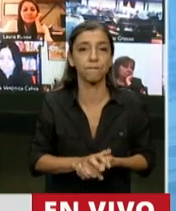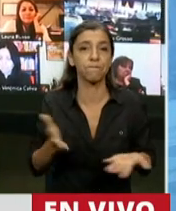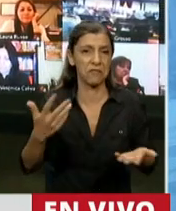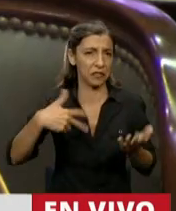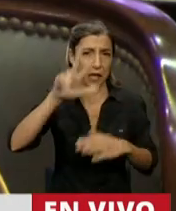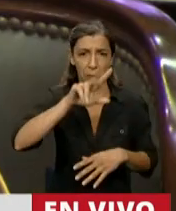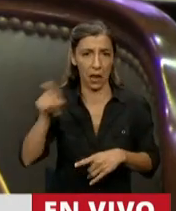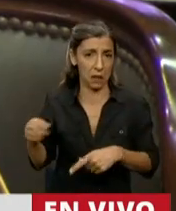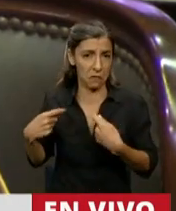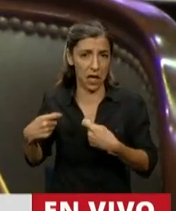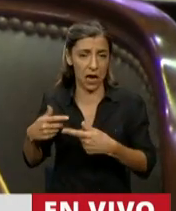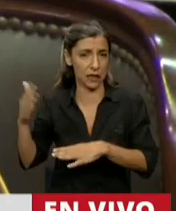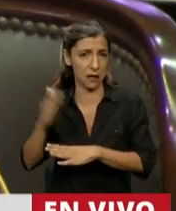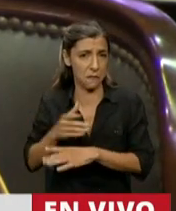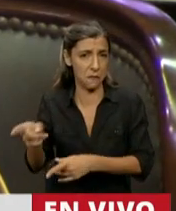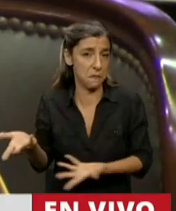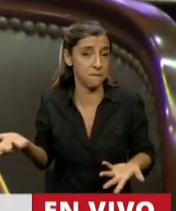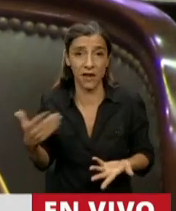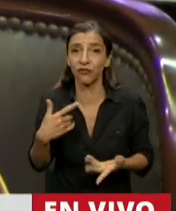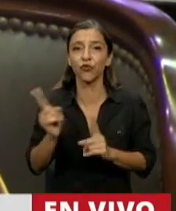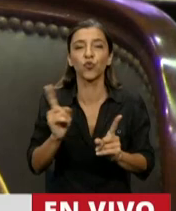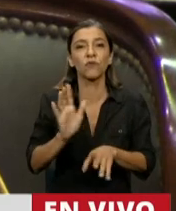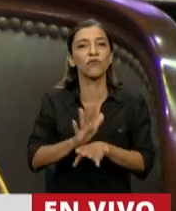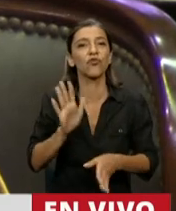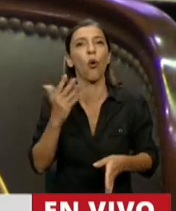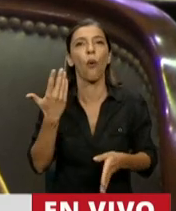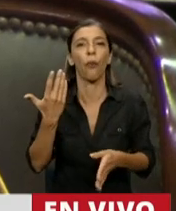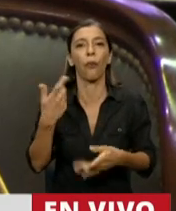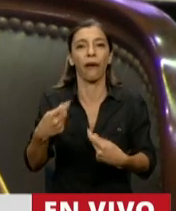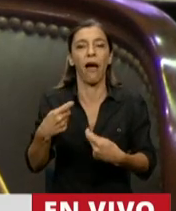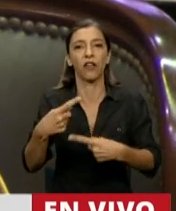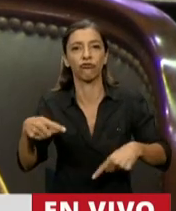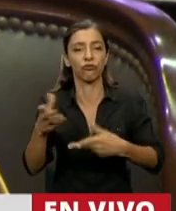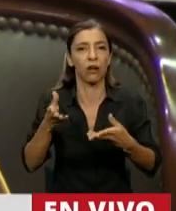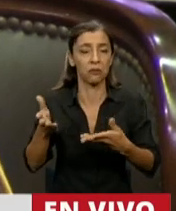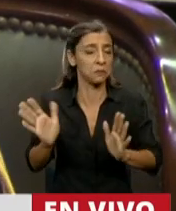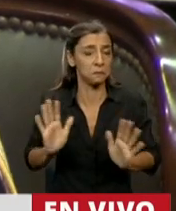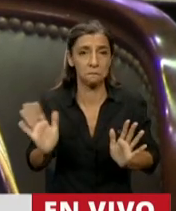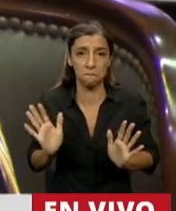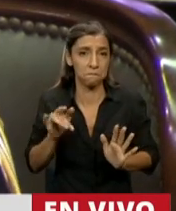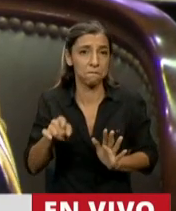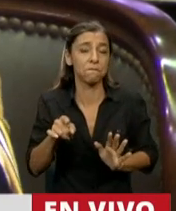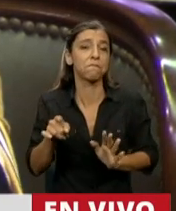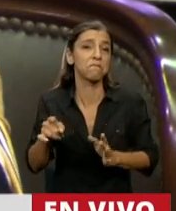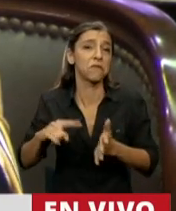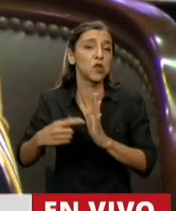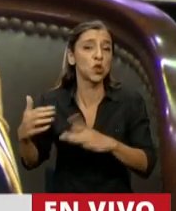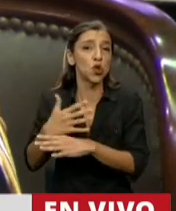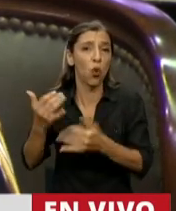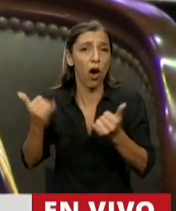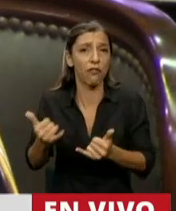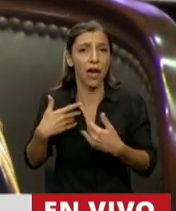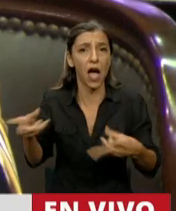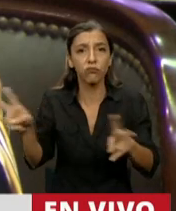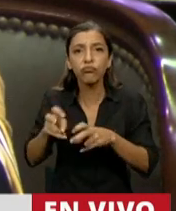no es un problema de recursos, señor Presidente, es un problema de eficiencia y de buena utilización de los